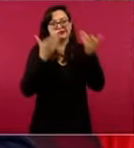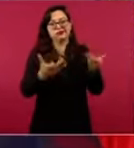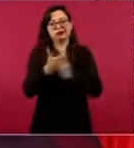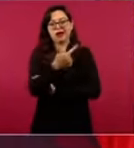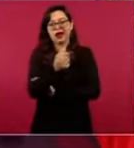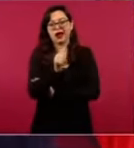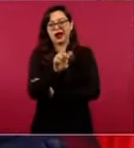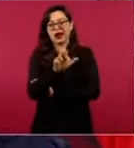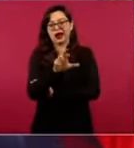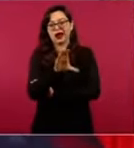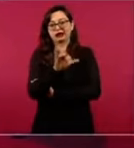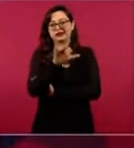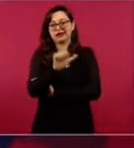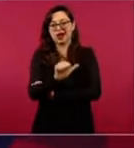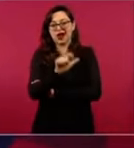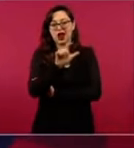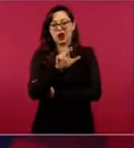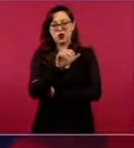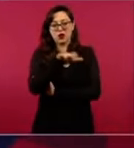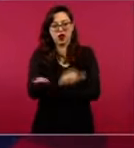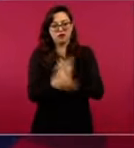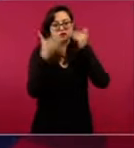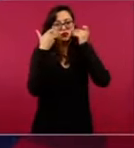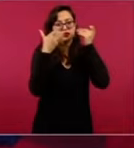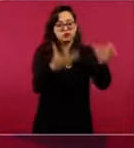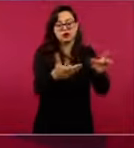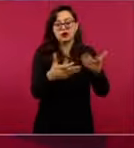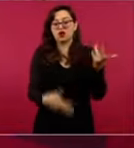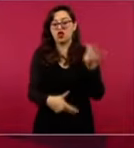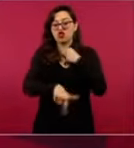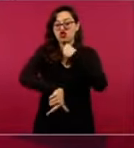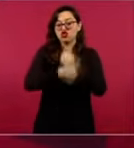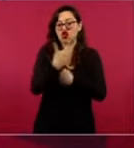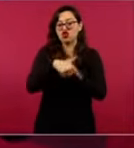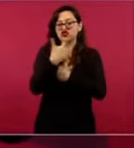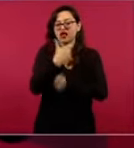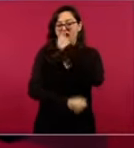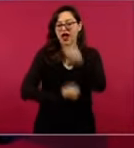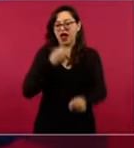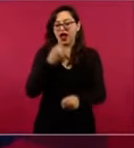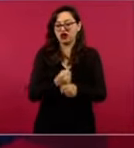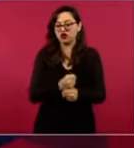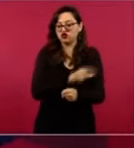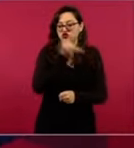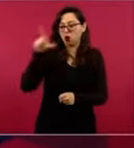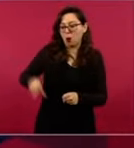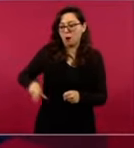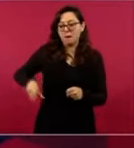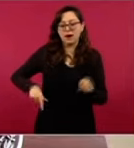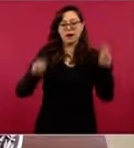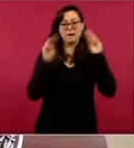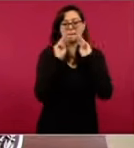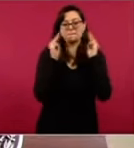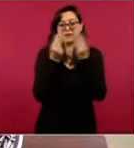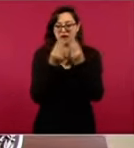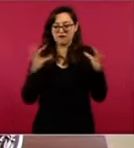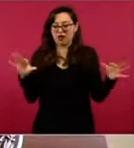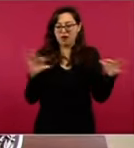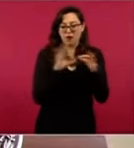se impuso durante dos sexenios, el de Vicente Fox y el de Felipe Calderón.